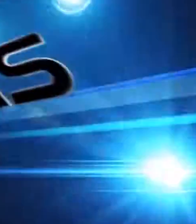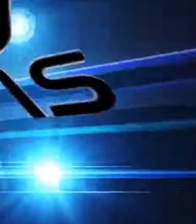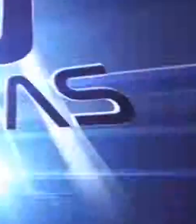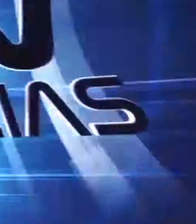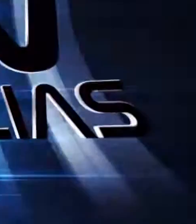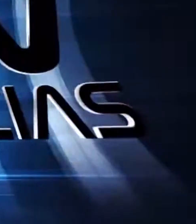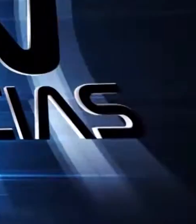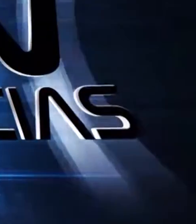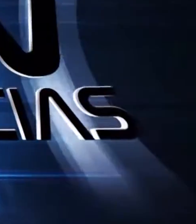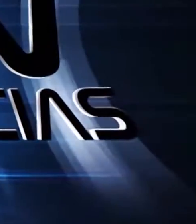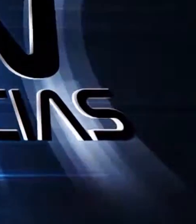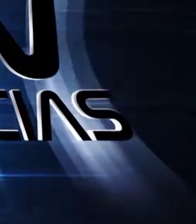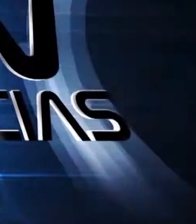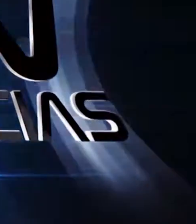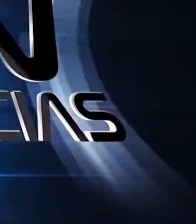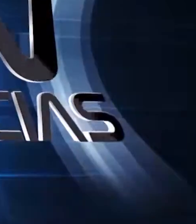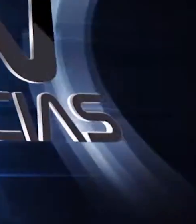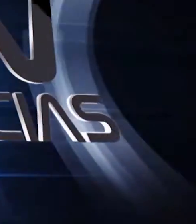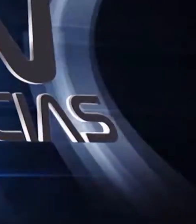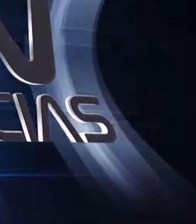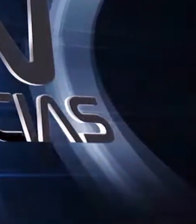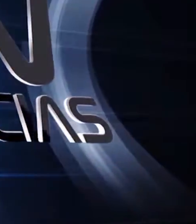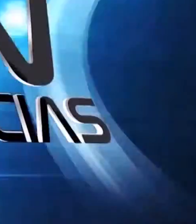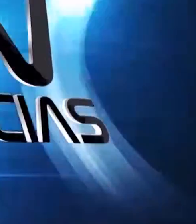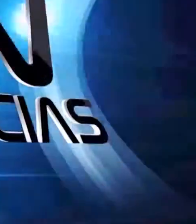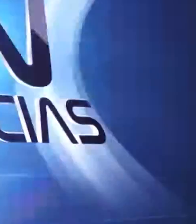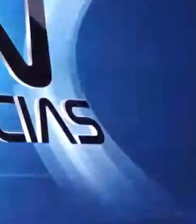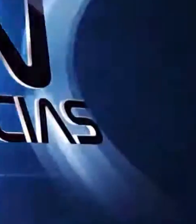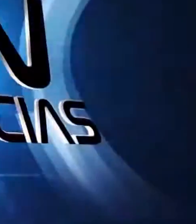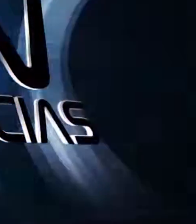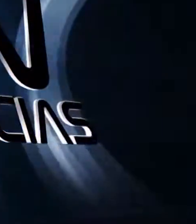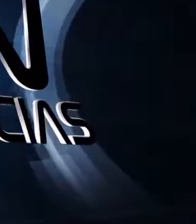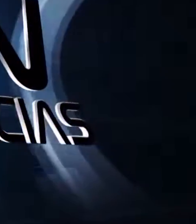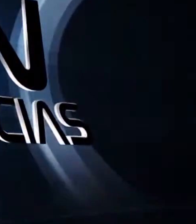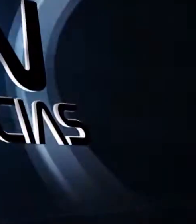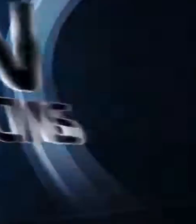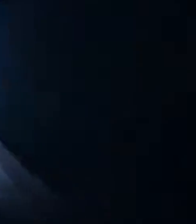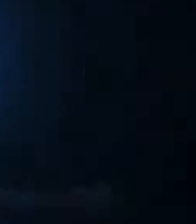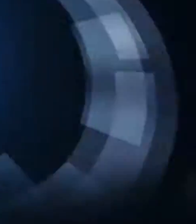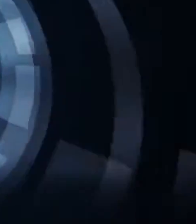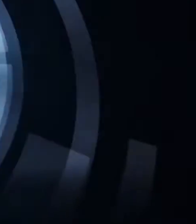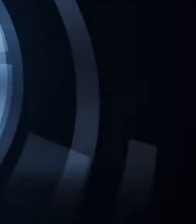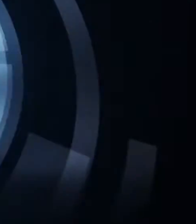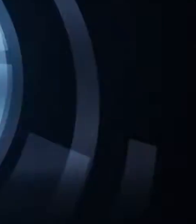Gracias. ¡Gracias! ¡Gracias! ¡Gracias! ¡Gracias! ¡Gracias!